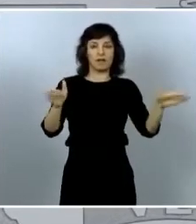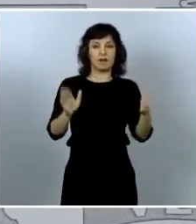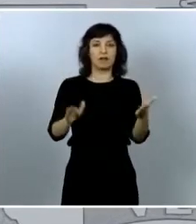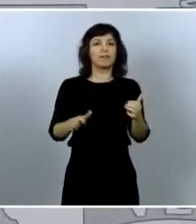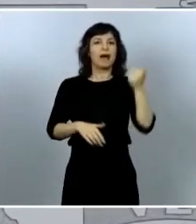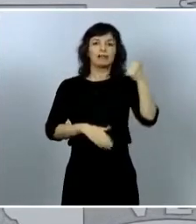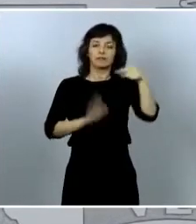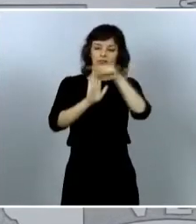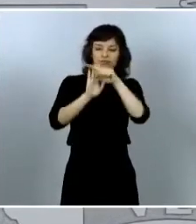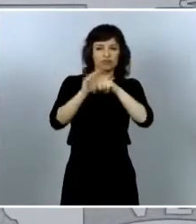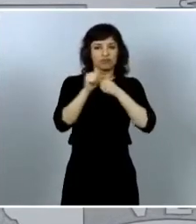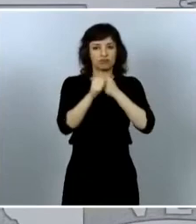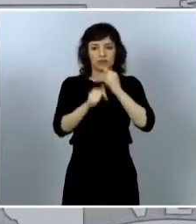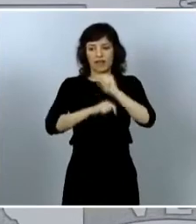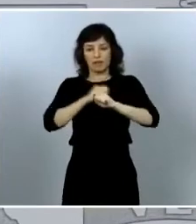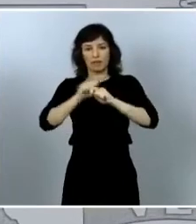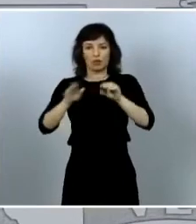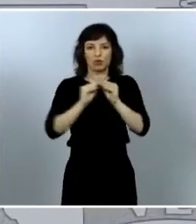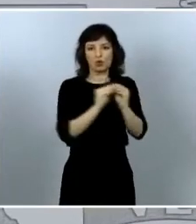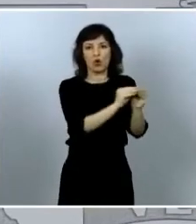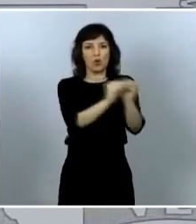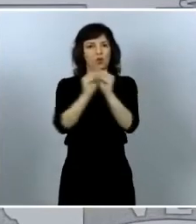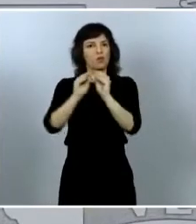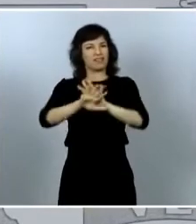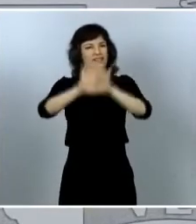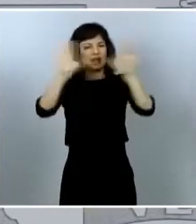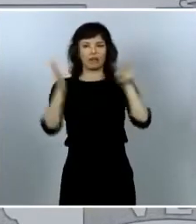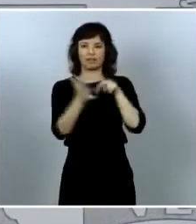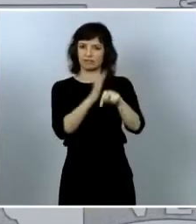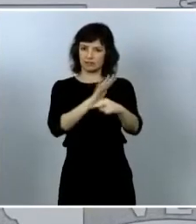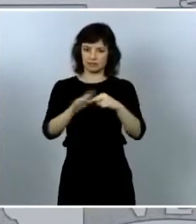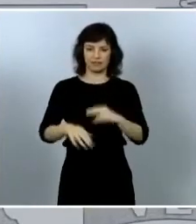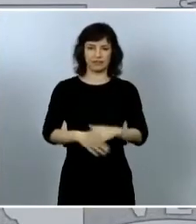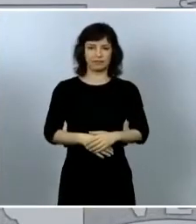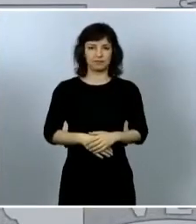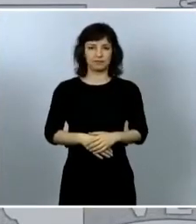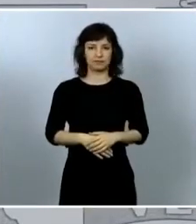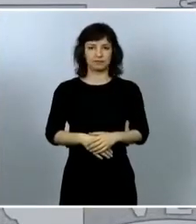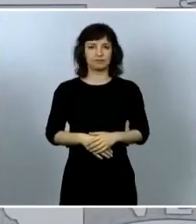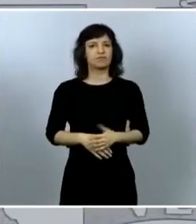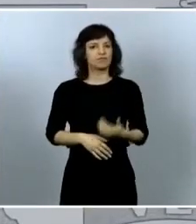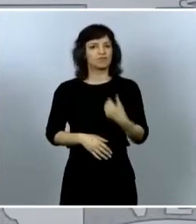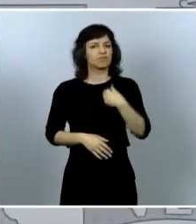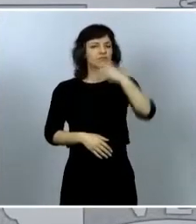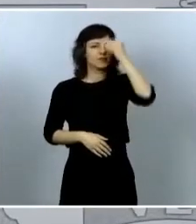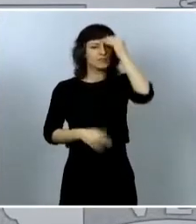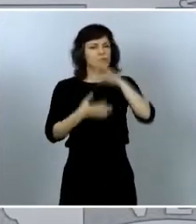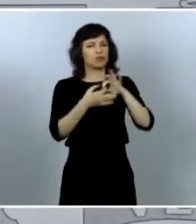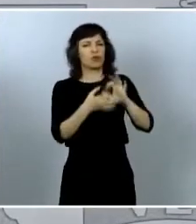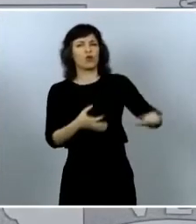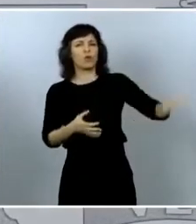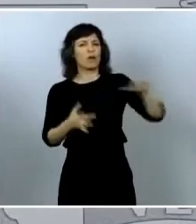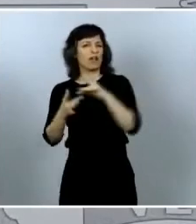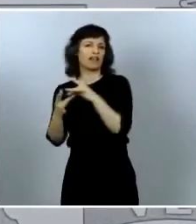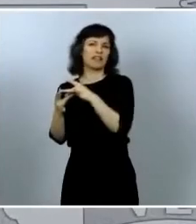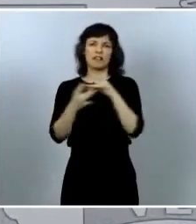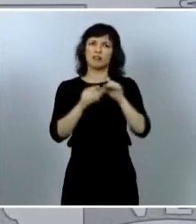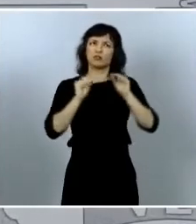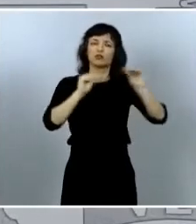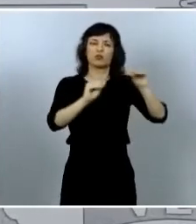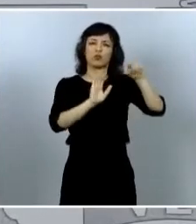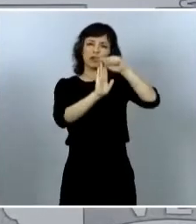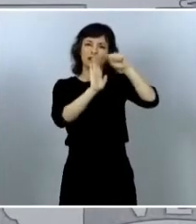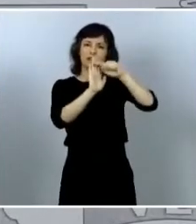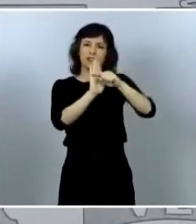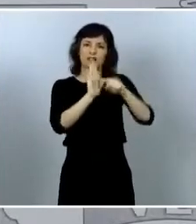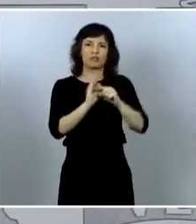comunes claros y transparentes creemos que tiene que ser el liderazgo de la Unión Europea quien establezca estos criterios comunes